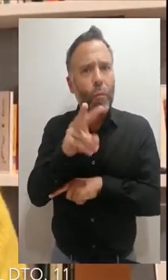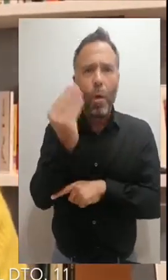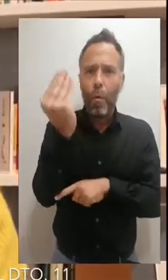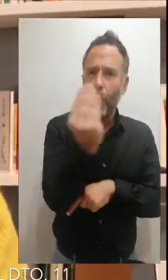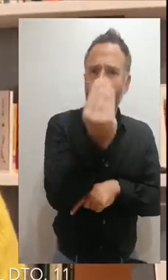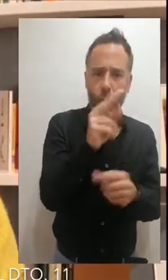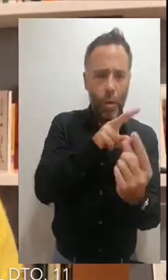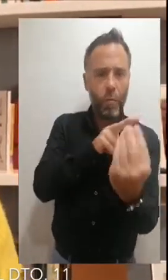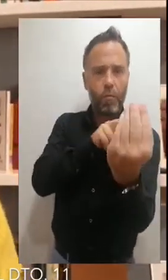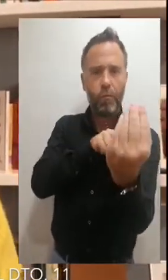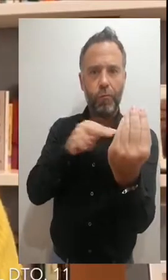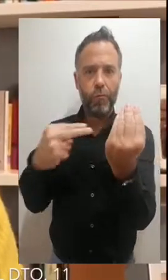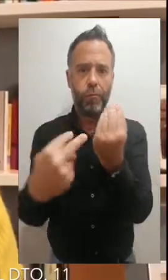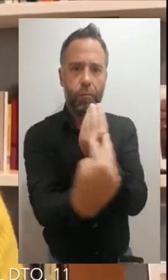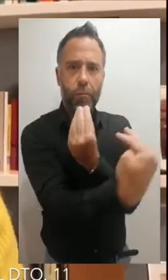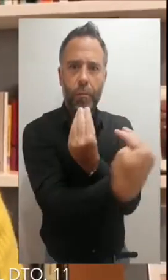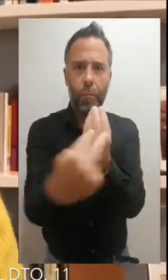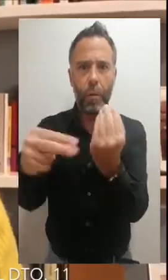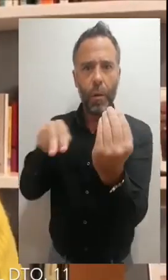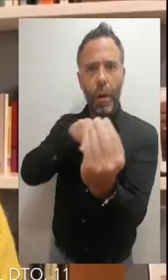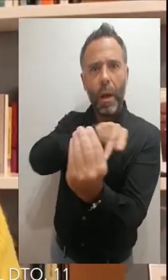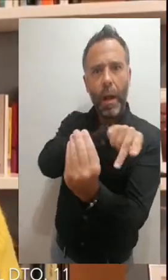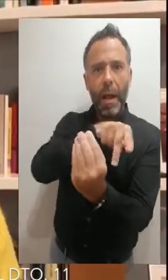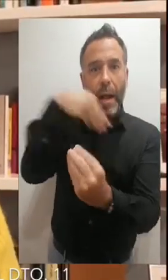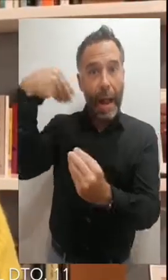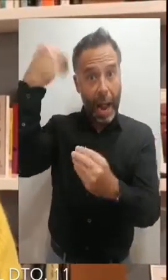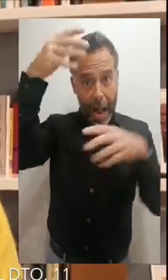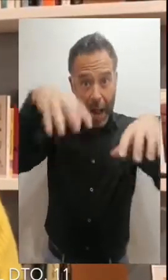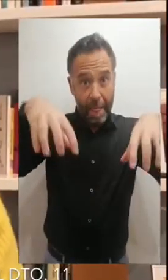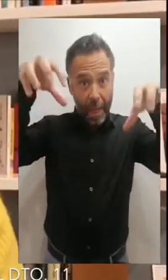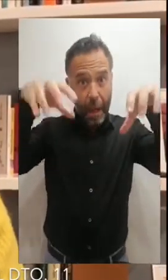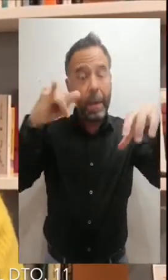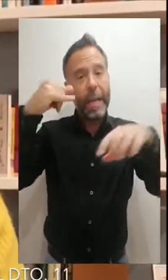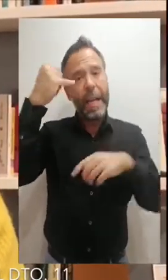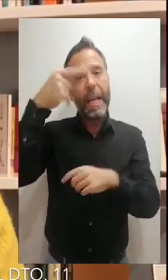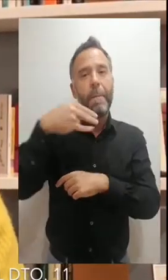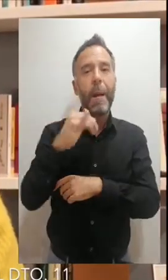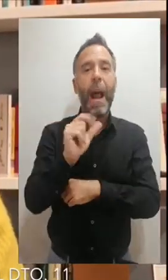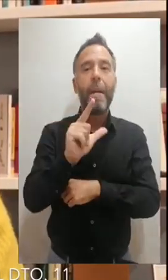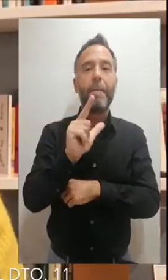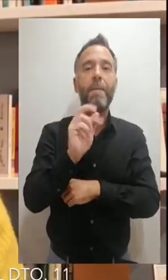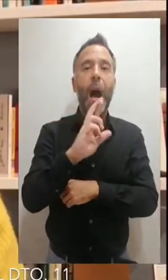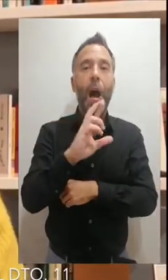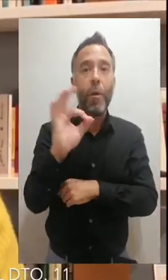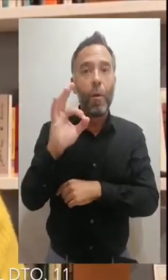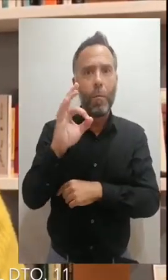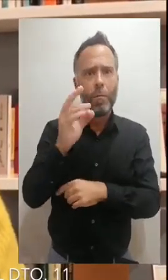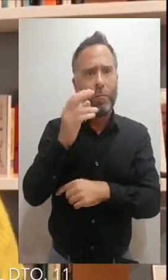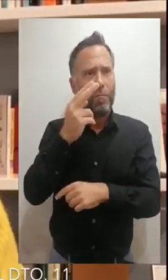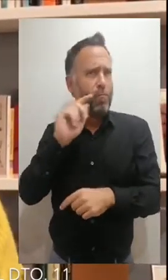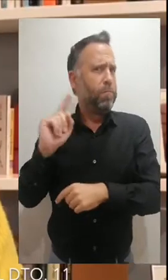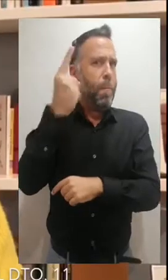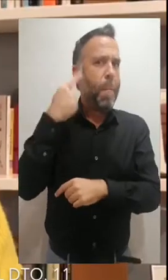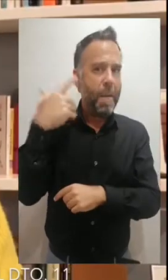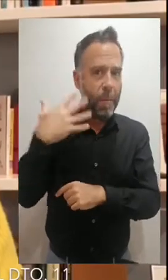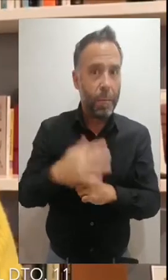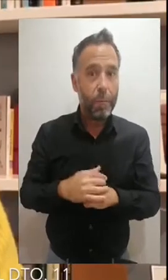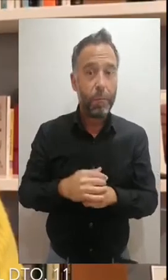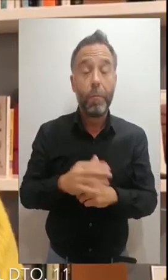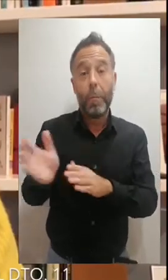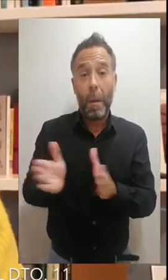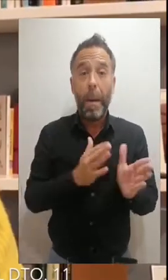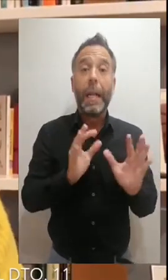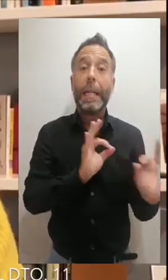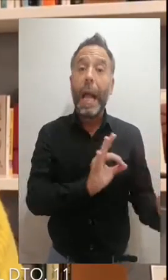virtuales de 360 grados a la Alcazaba y a Gibralfaro, que son nuestros monumentos más visitados. Nuestros teatros además